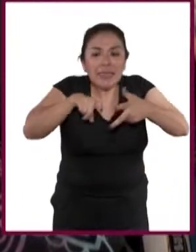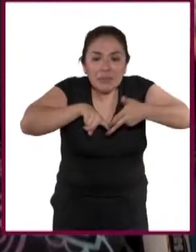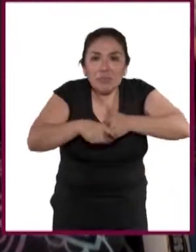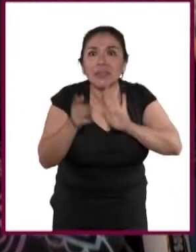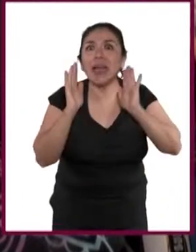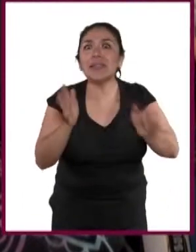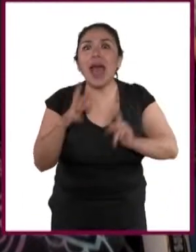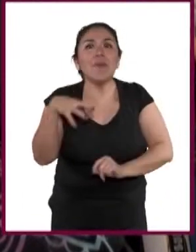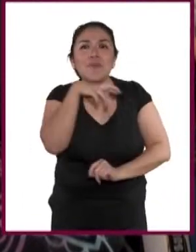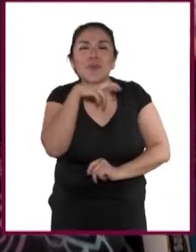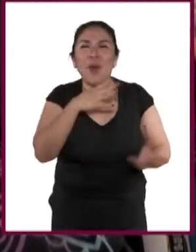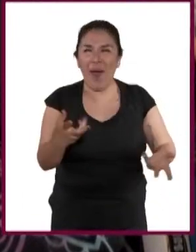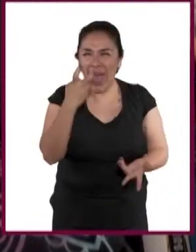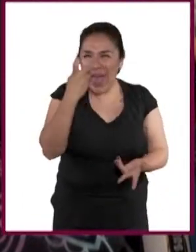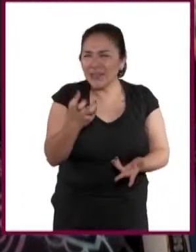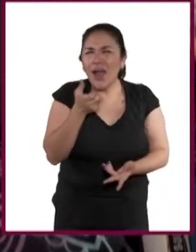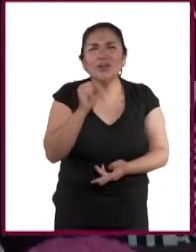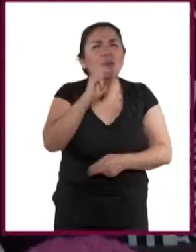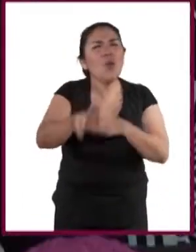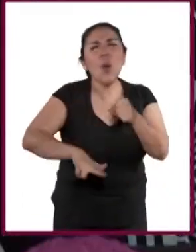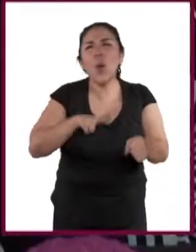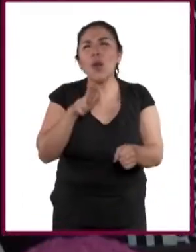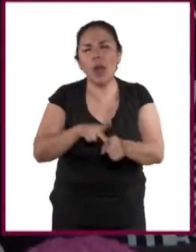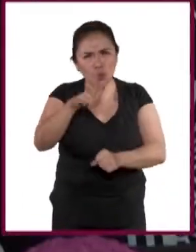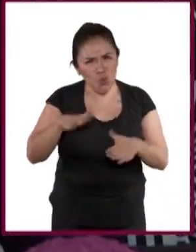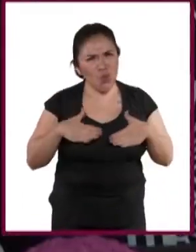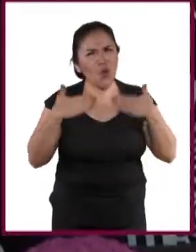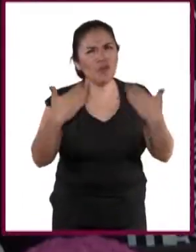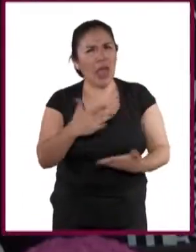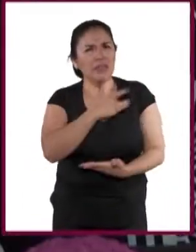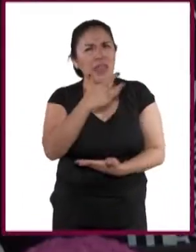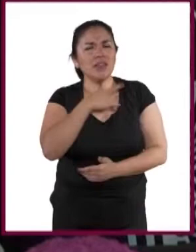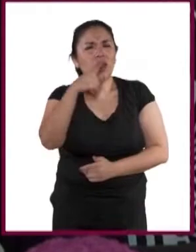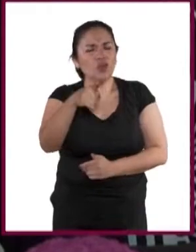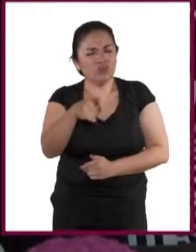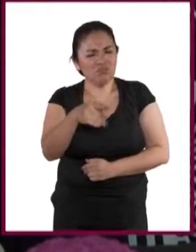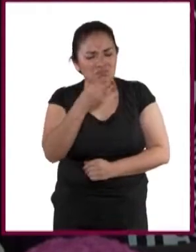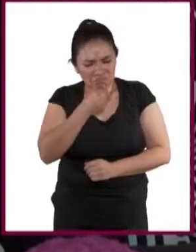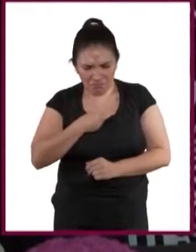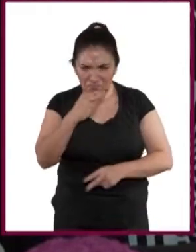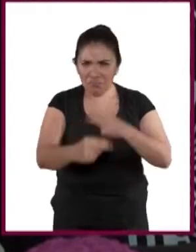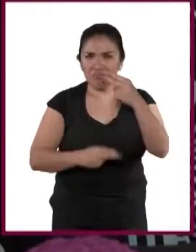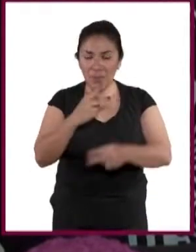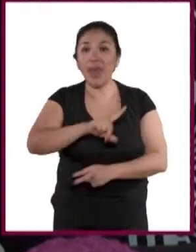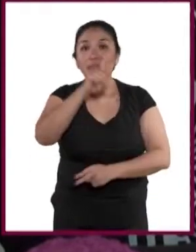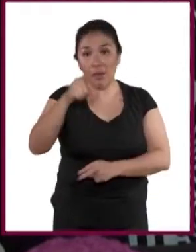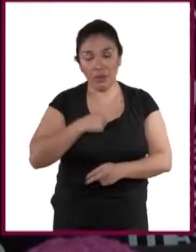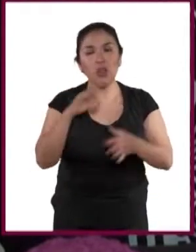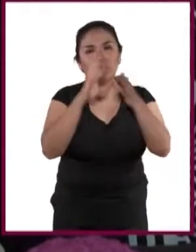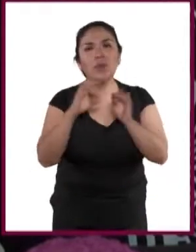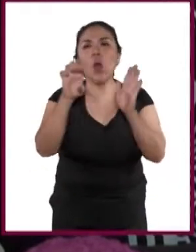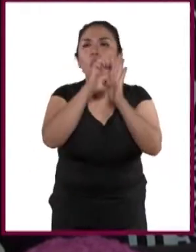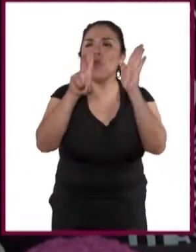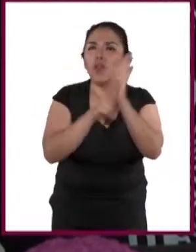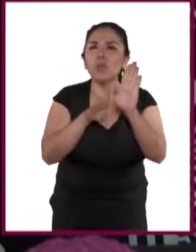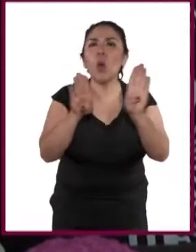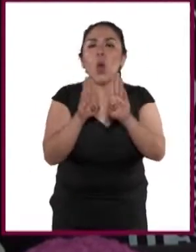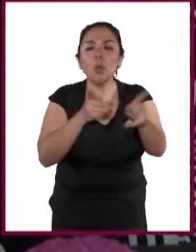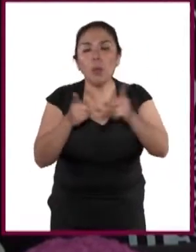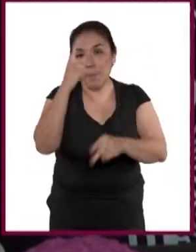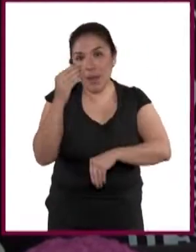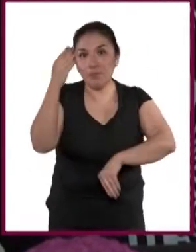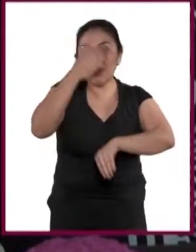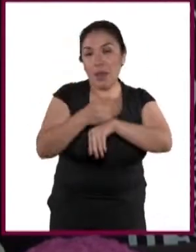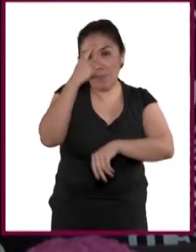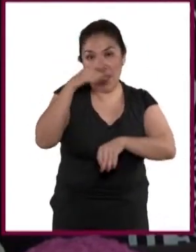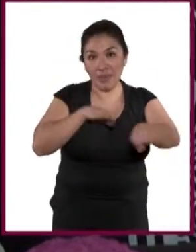empezar. Y todo eso es normal. Confía en ti mismo y da lo mejor de ti. Pronto hablaremos de los currículums, cómo prepararse para